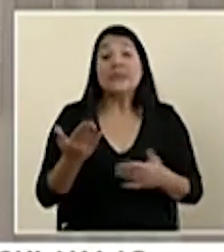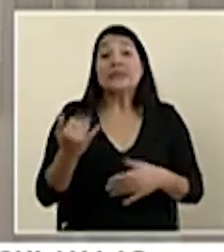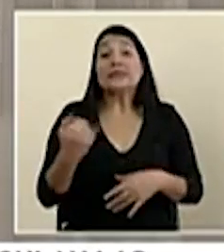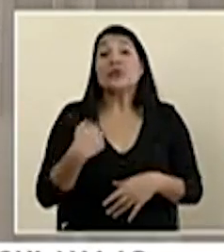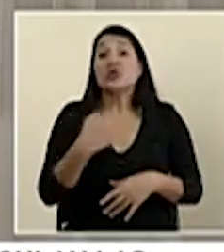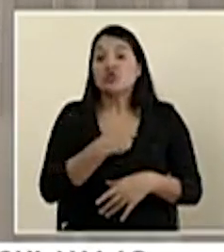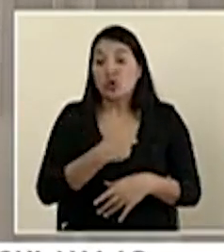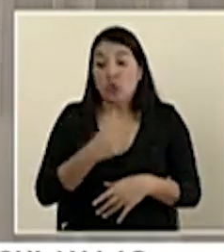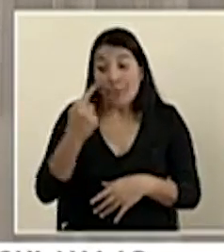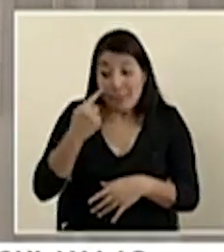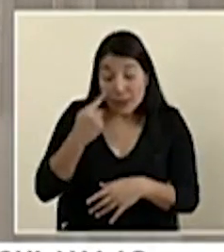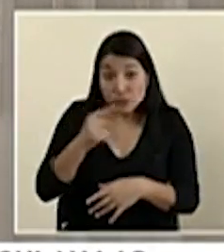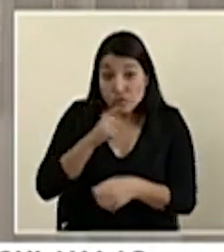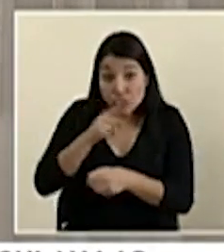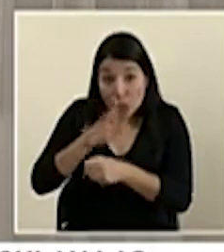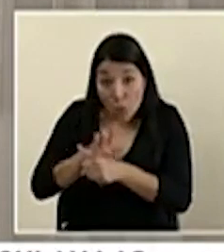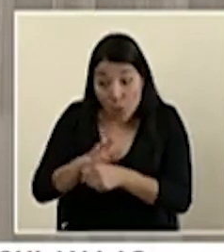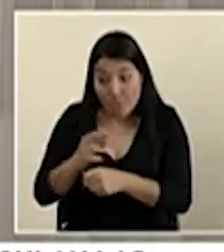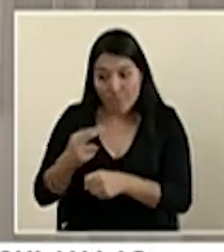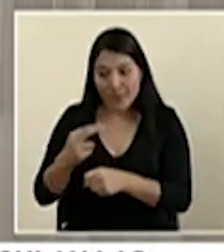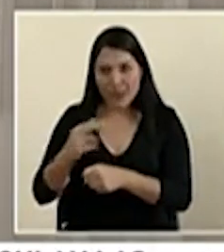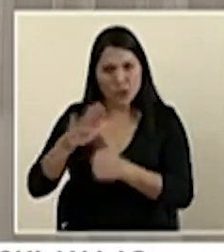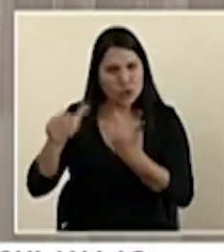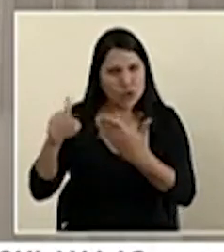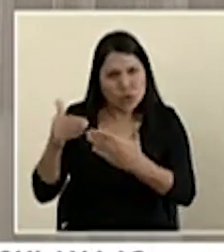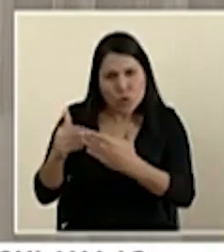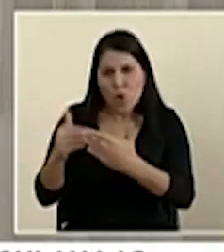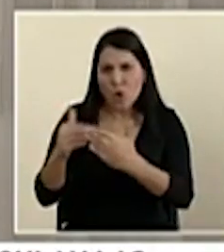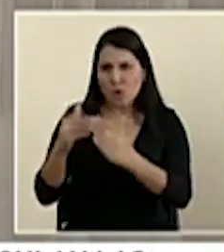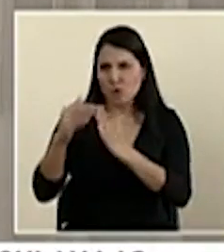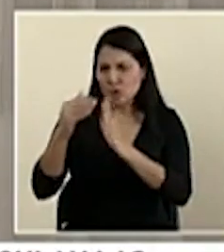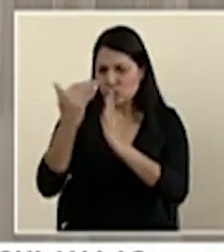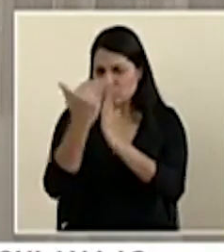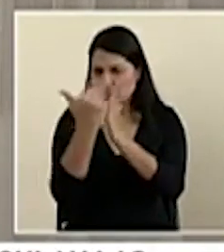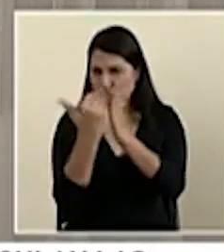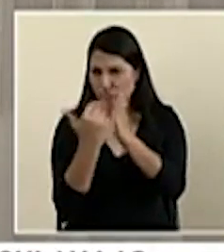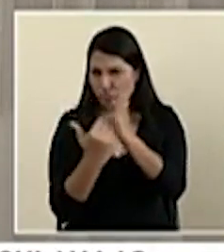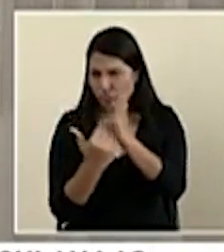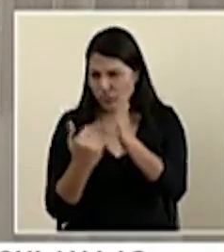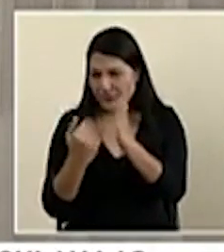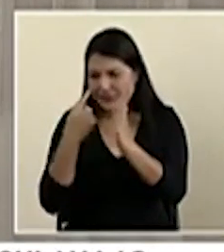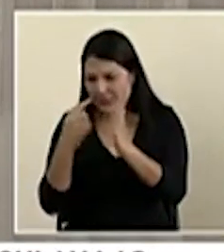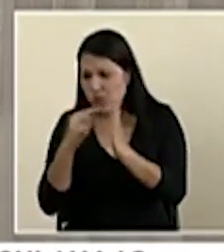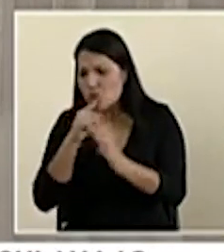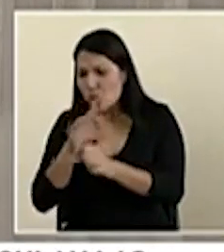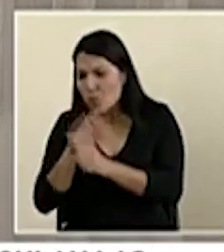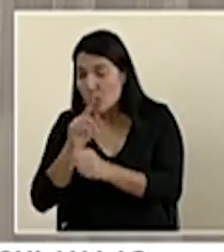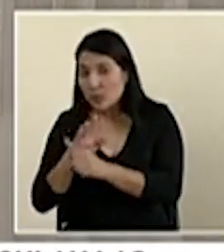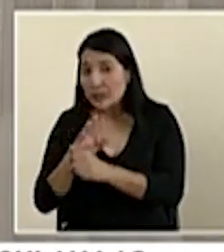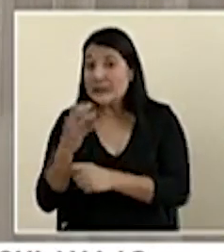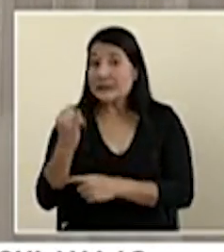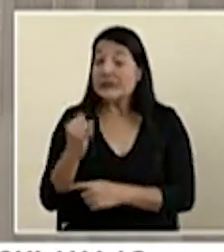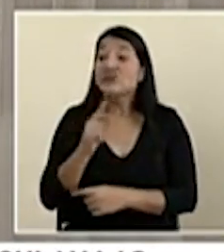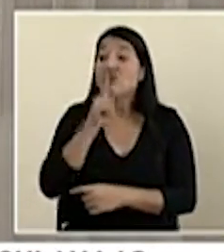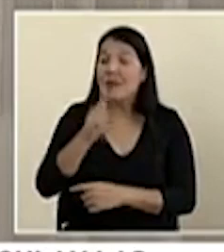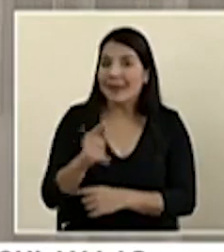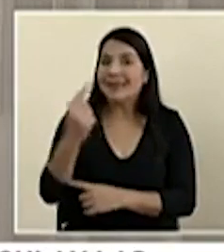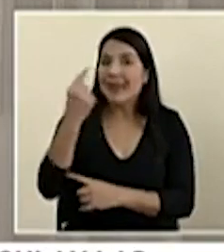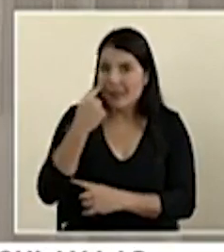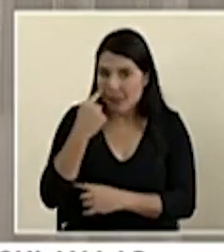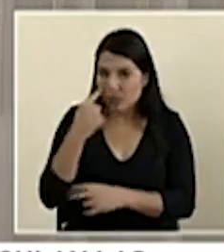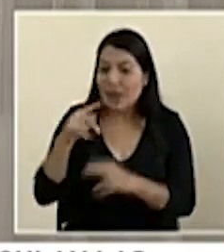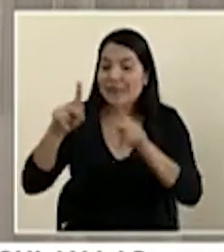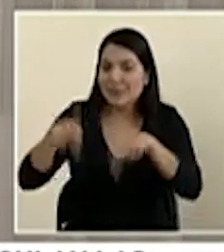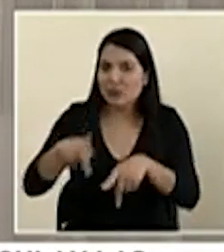protocolos se están cumpliendo, si hay un compromiso verdaderamente de la gente que quiere retomar actividades económicas, de que esto funcione,